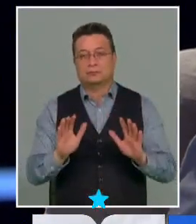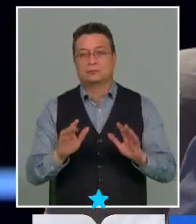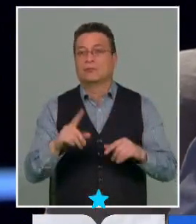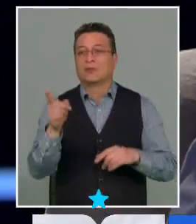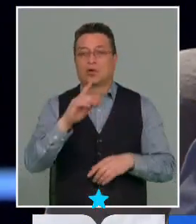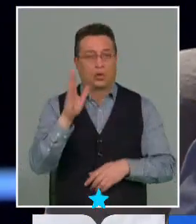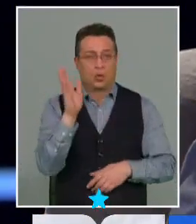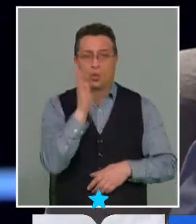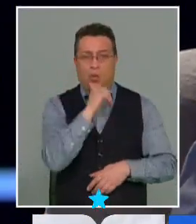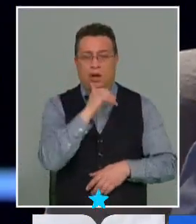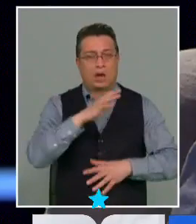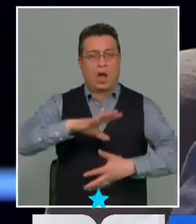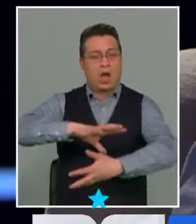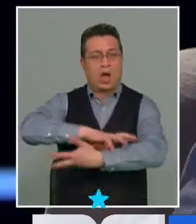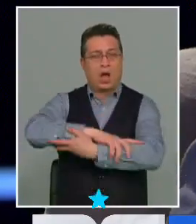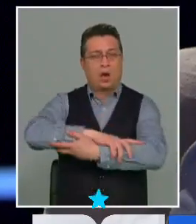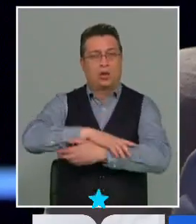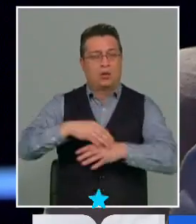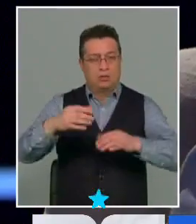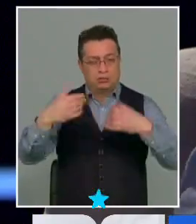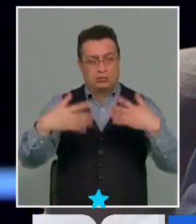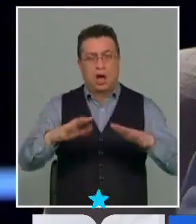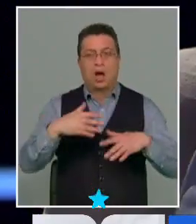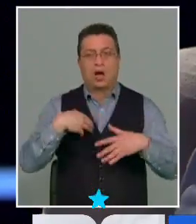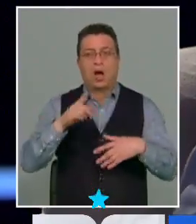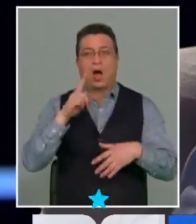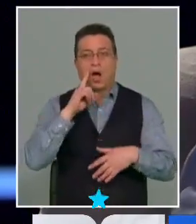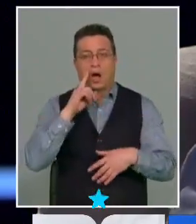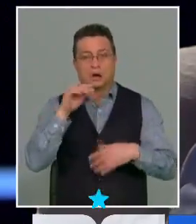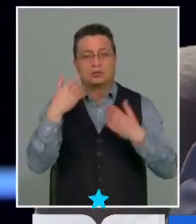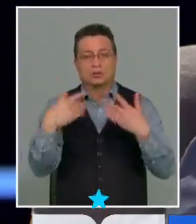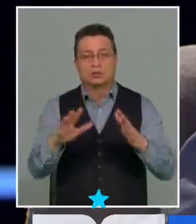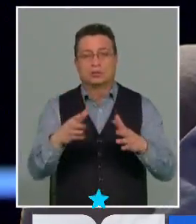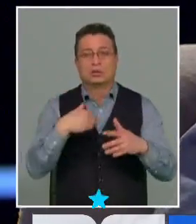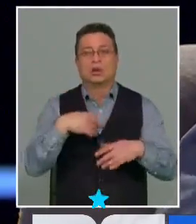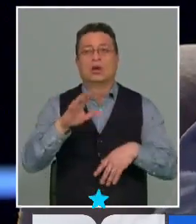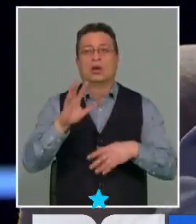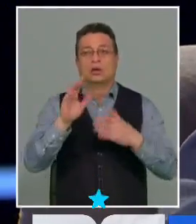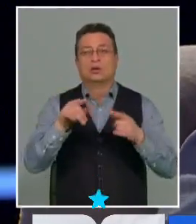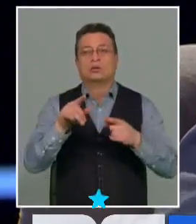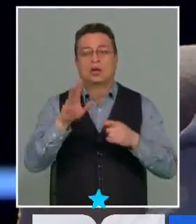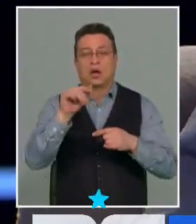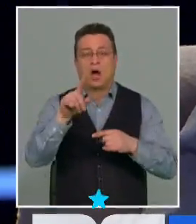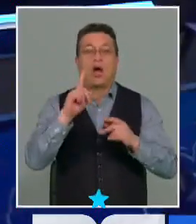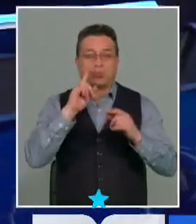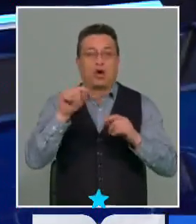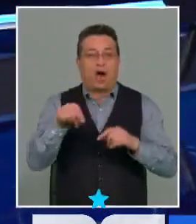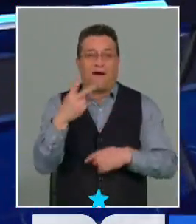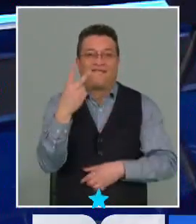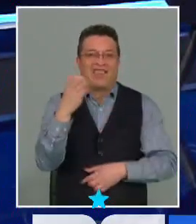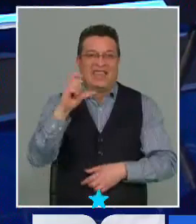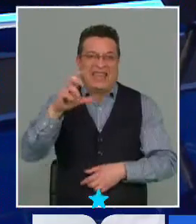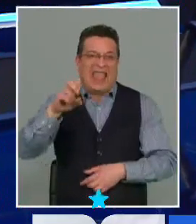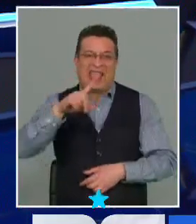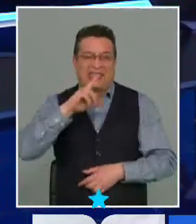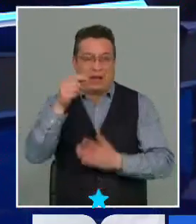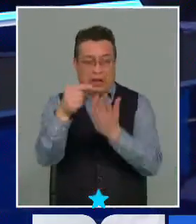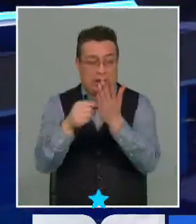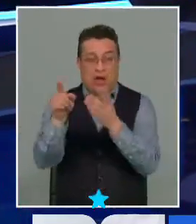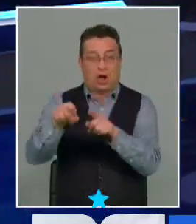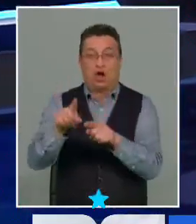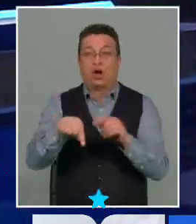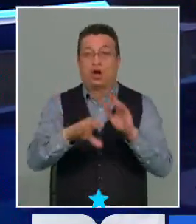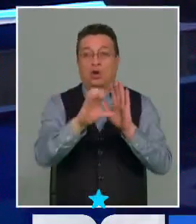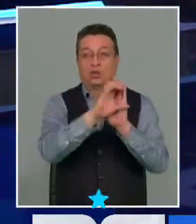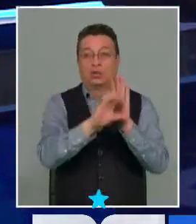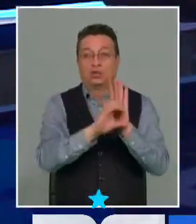No hay ningún tratado vigente que yo recuerde que en esta constitución... Tapivo en 1821... claro, ojalá estuviera vigente, pero no está vigente ni en esta constitución tampoco.